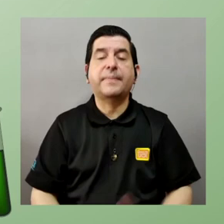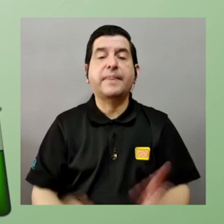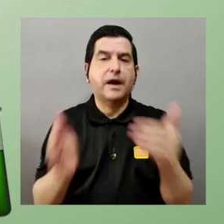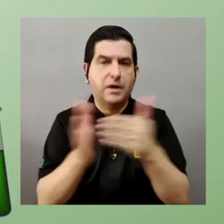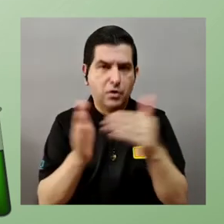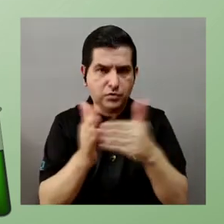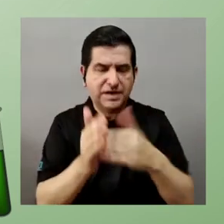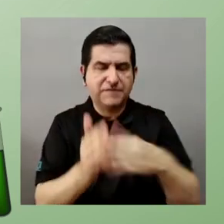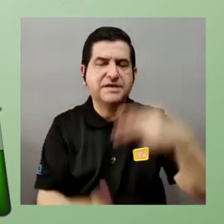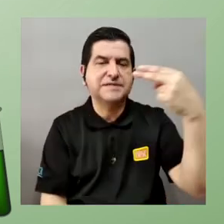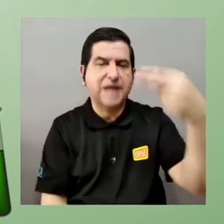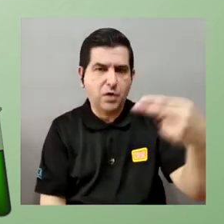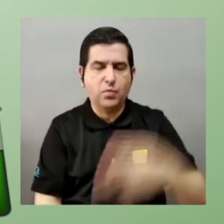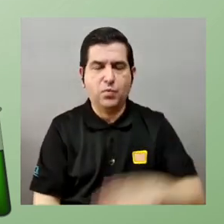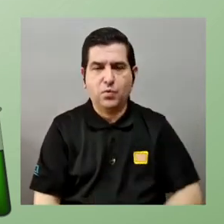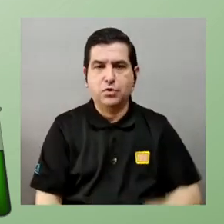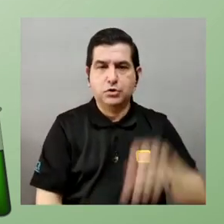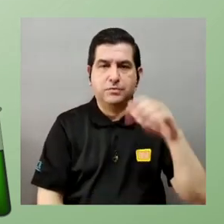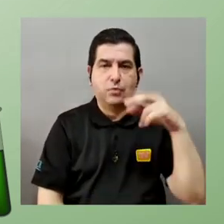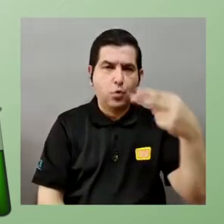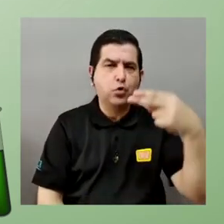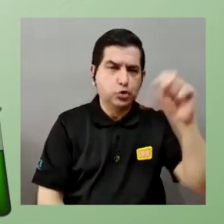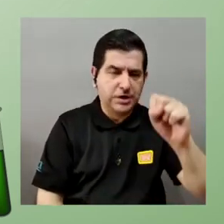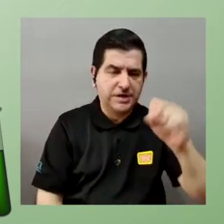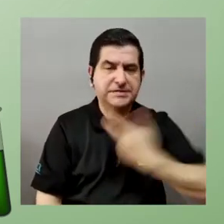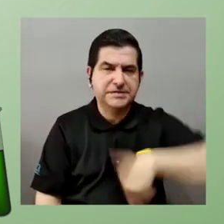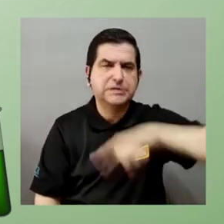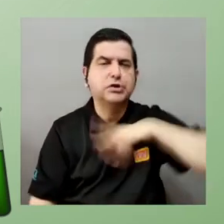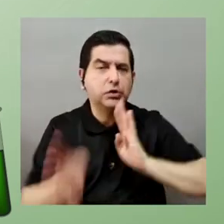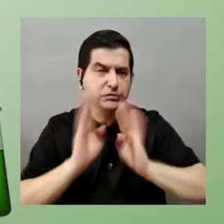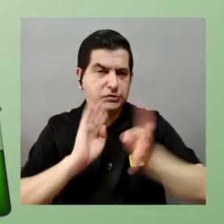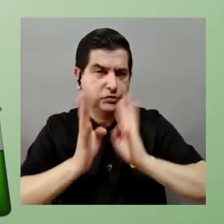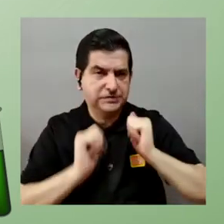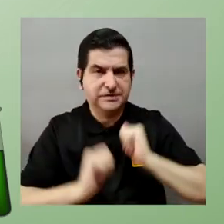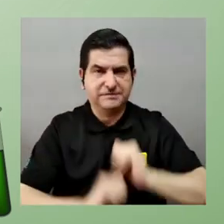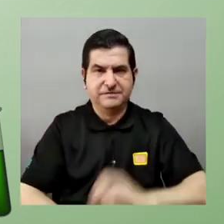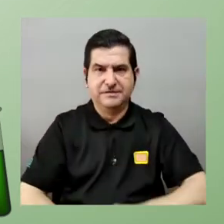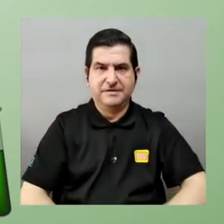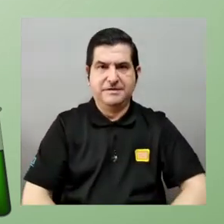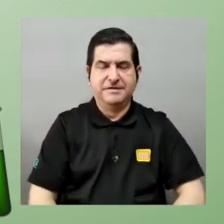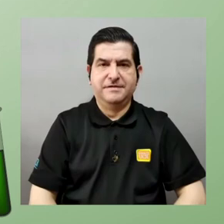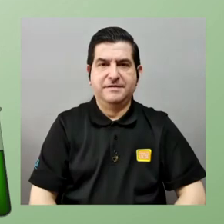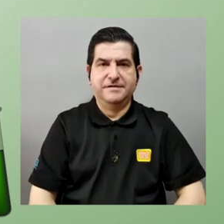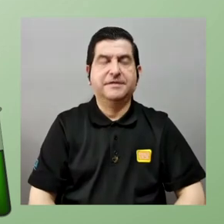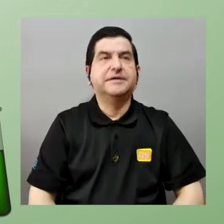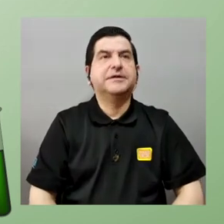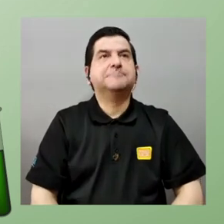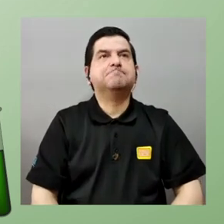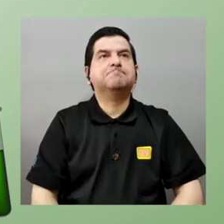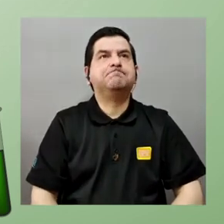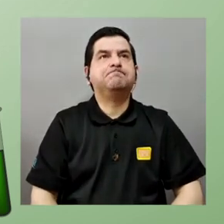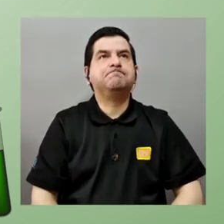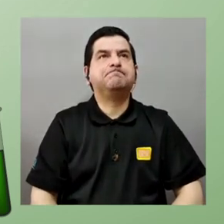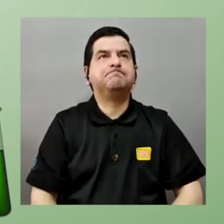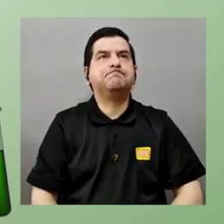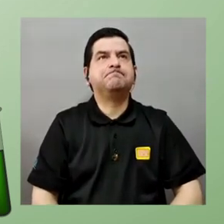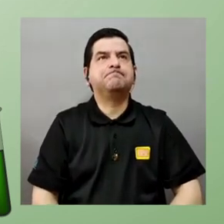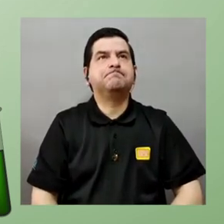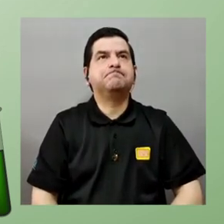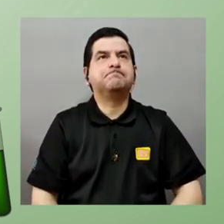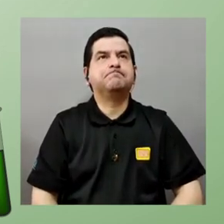ahora volviendo para para hugo si si estuviésemos hablando de vamos a ver